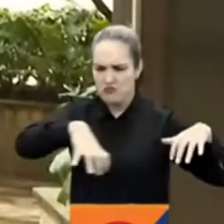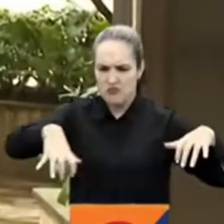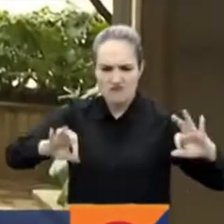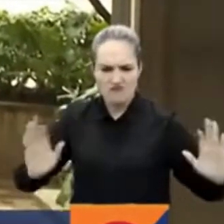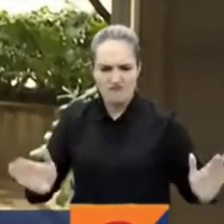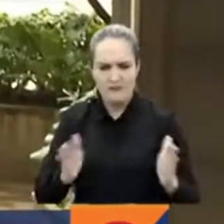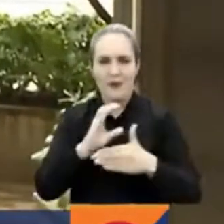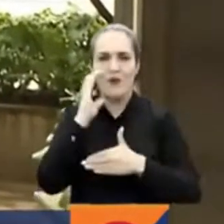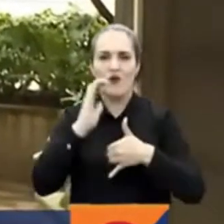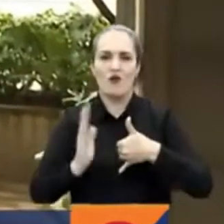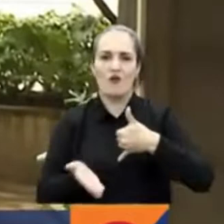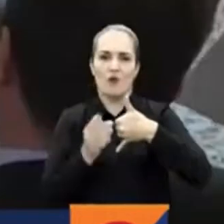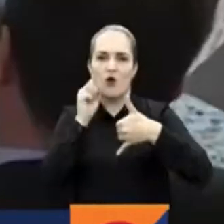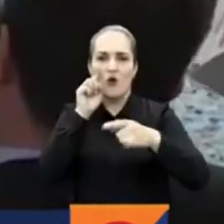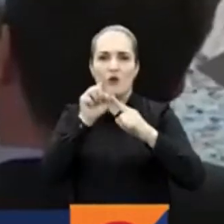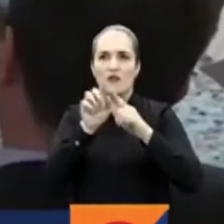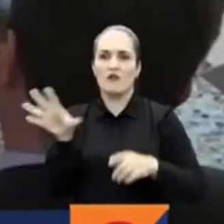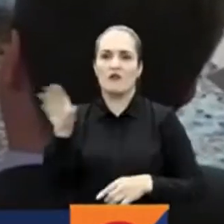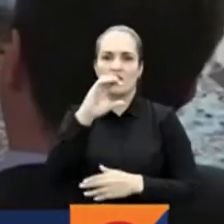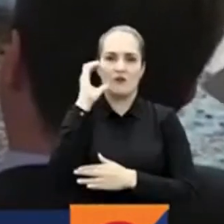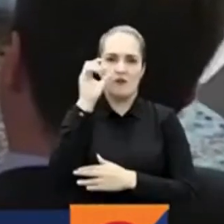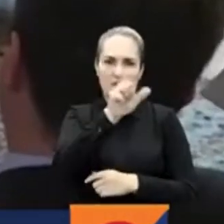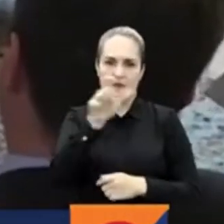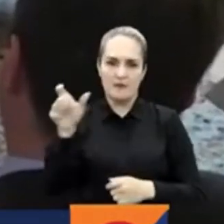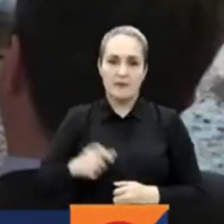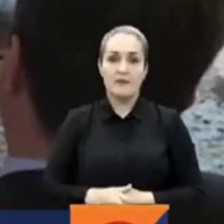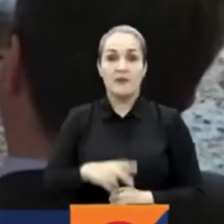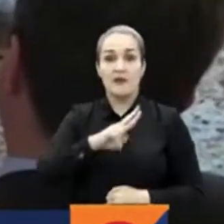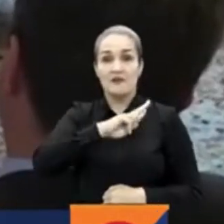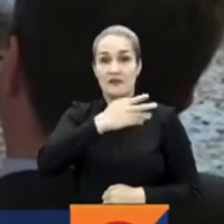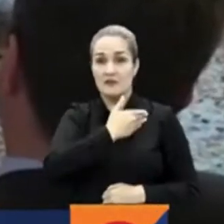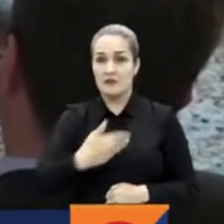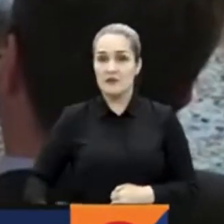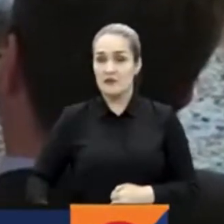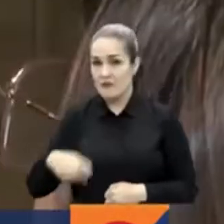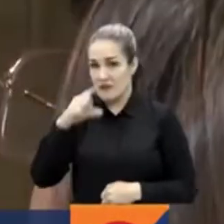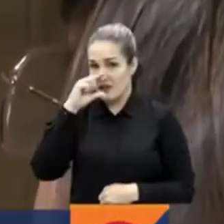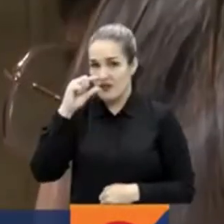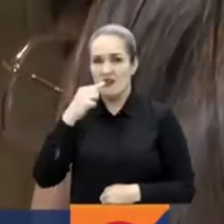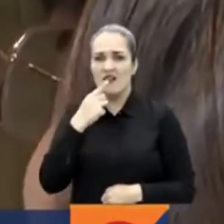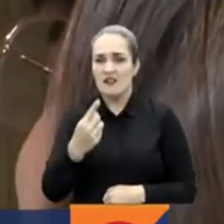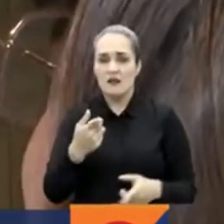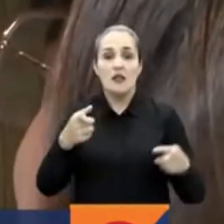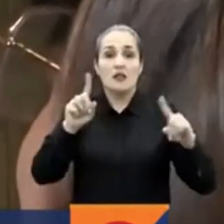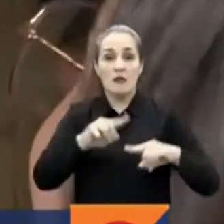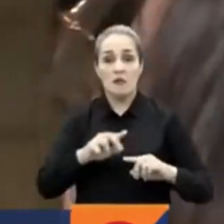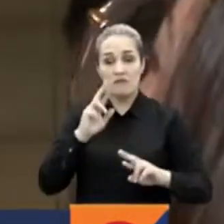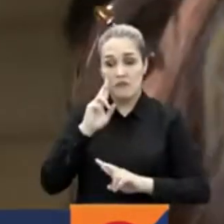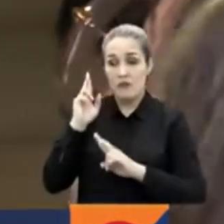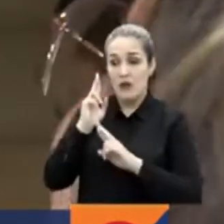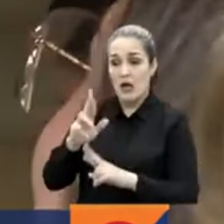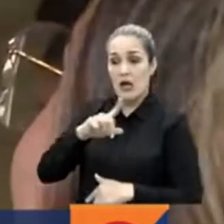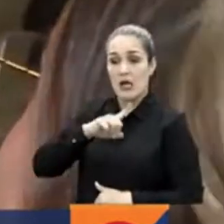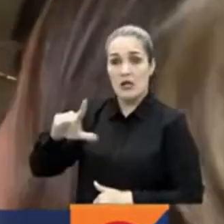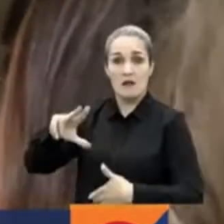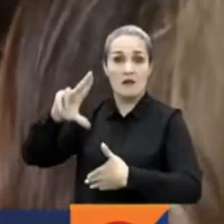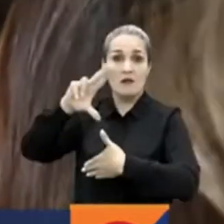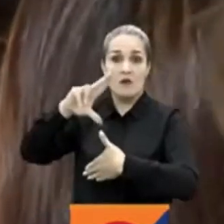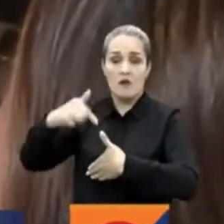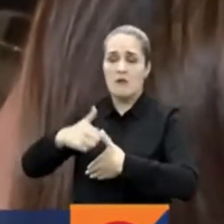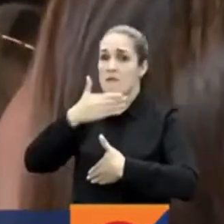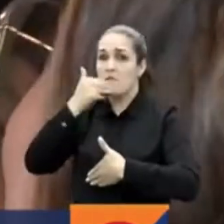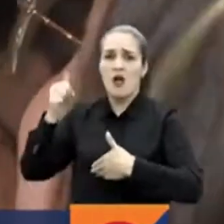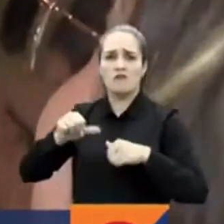Colombia para el bienestar y el progreso de los colombianos. La vicepresidenta afirmó que también fue reconocido el liderazgo de Colombia a nivel regional por su